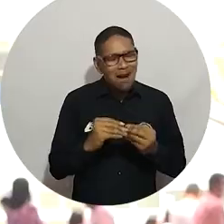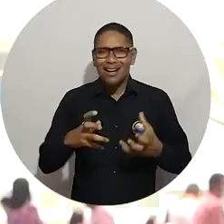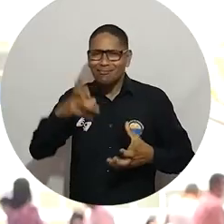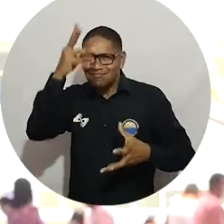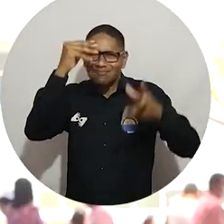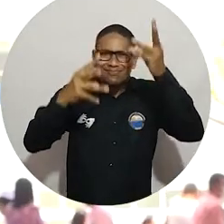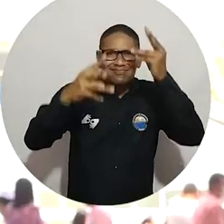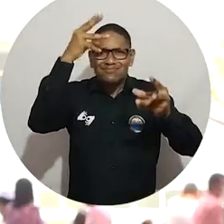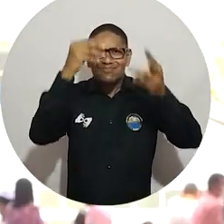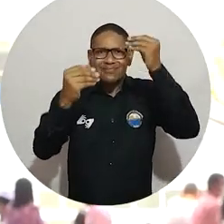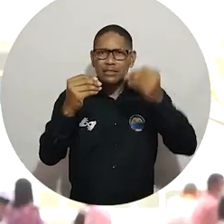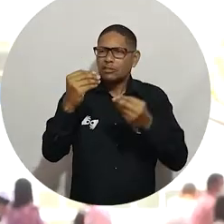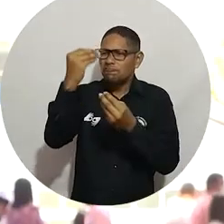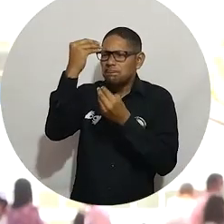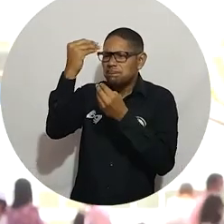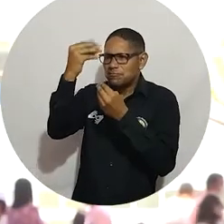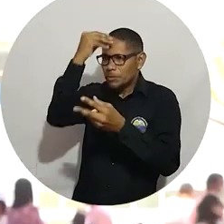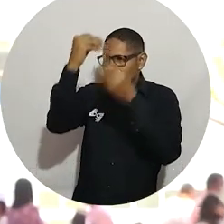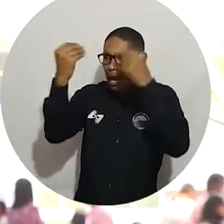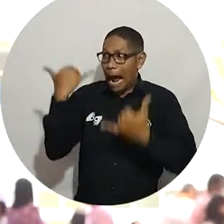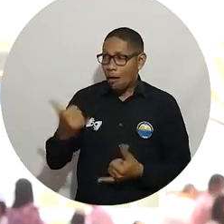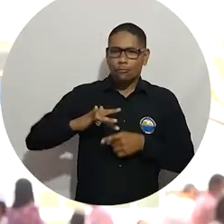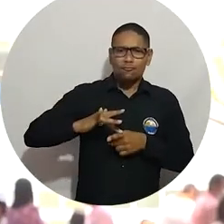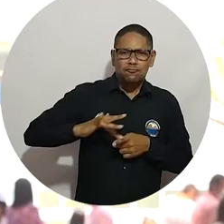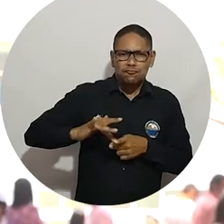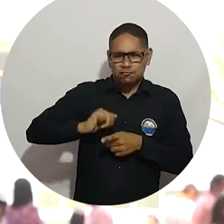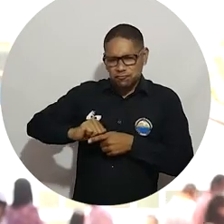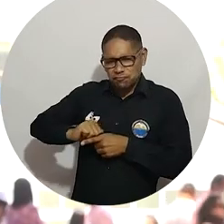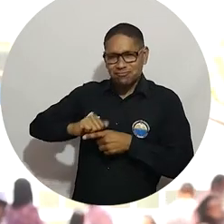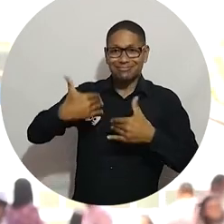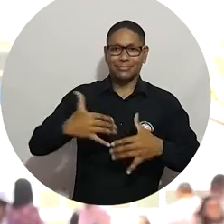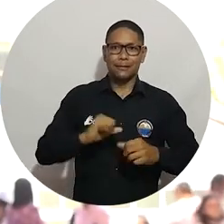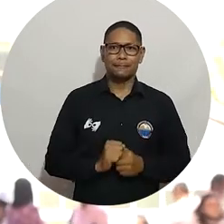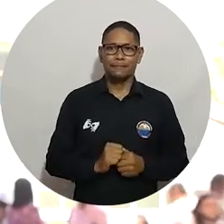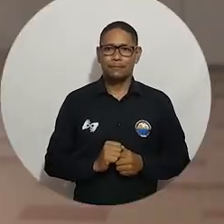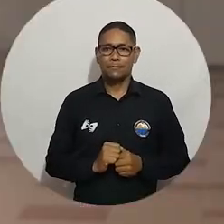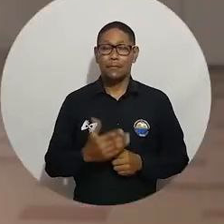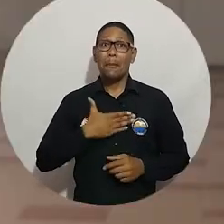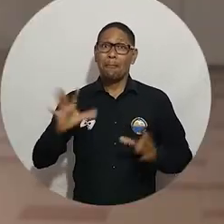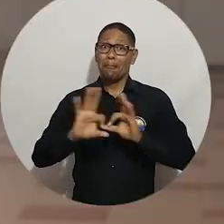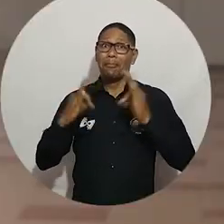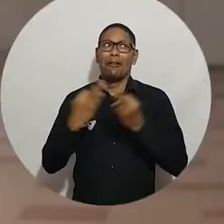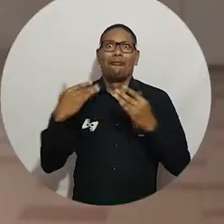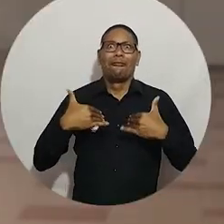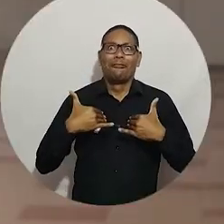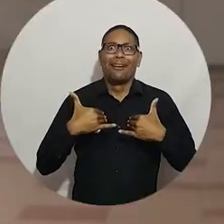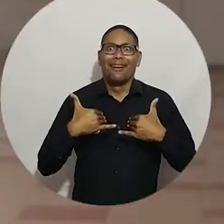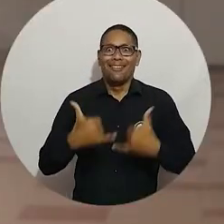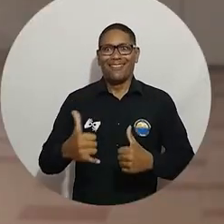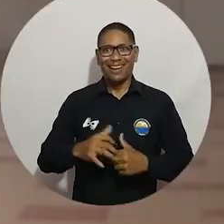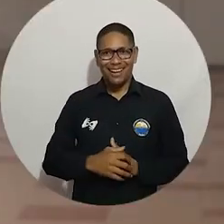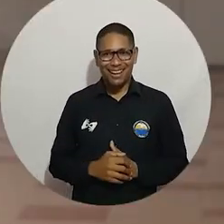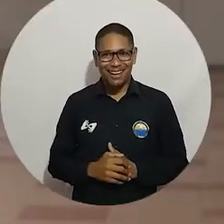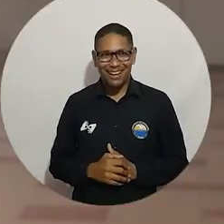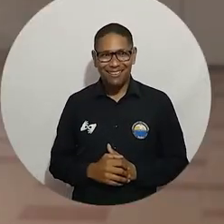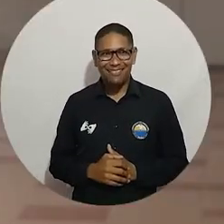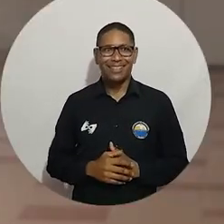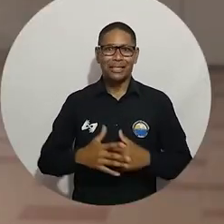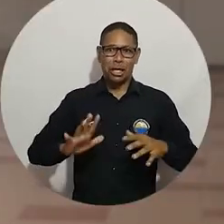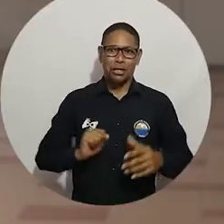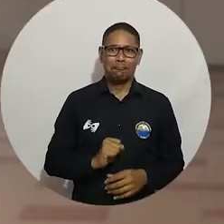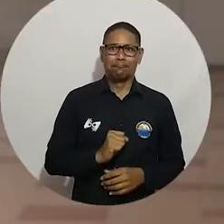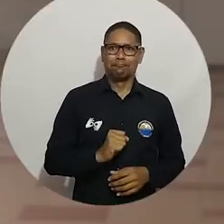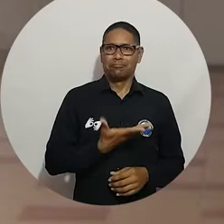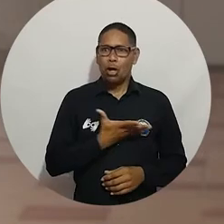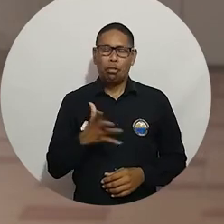con ganas de seguir aprendiendo, con ganas de poner en práctica todo eso que yo aprendí. Pues en mi familia se sintieron muy felices y